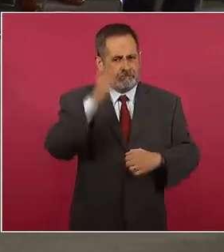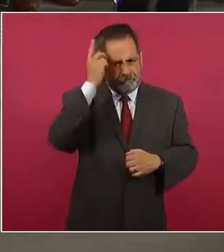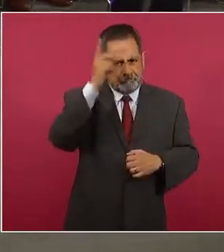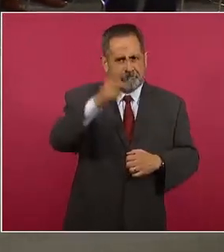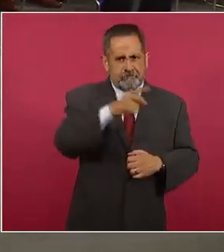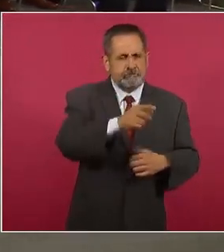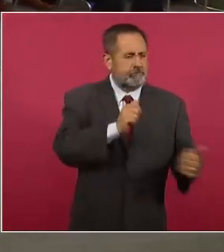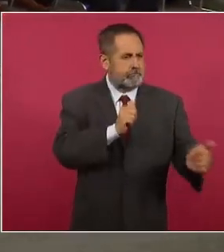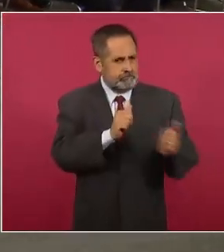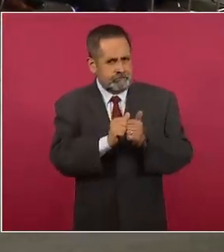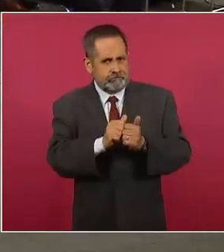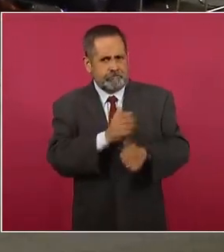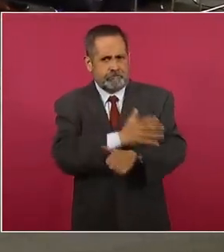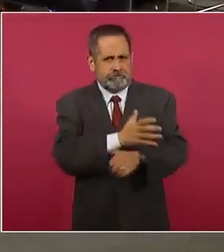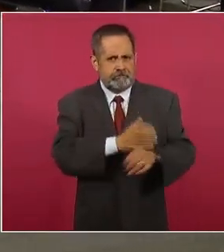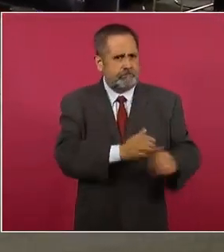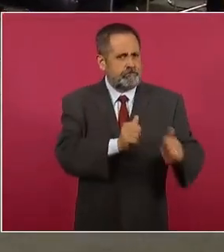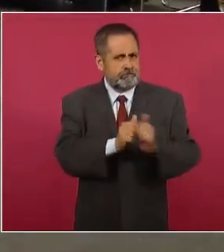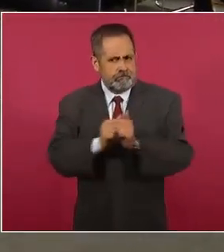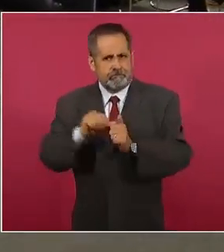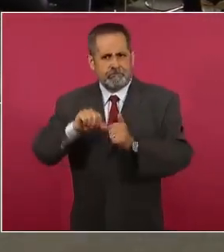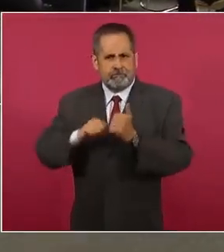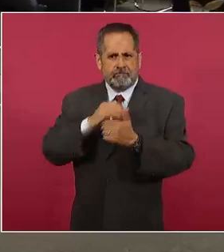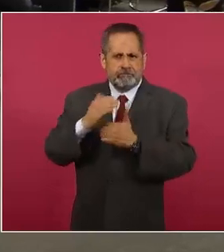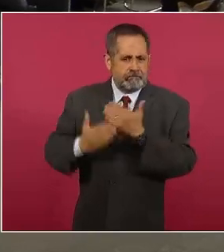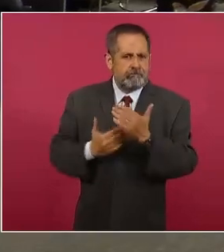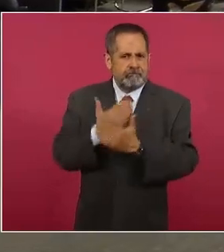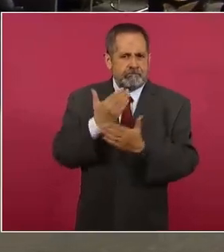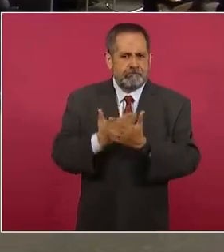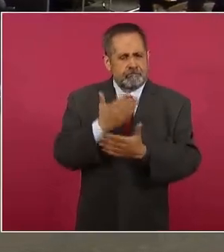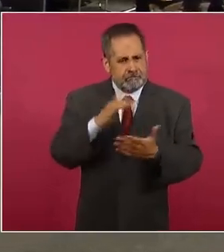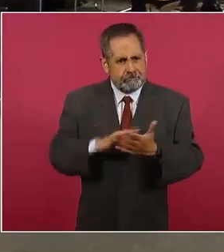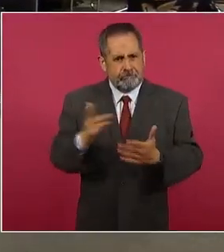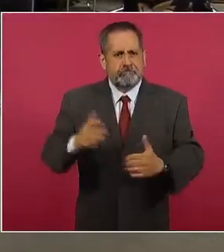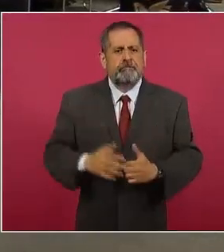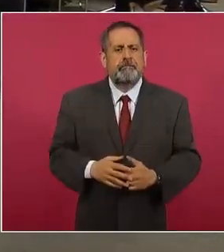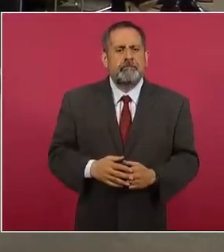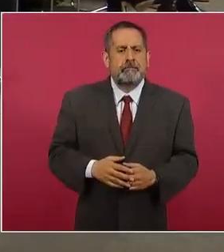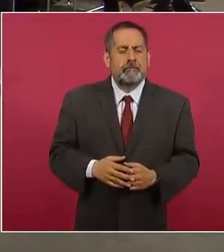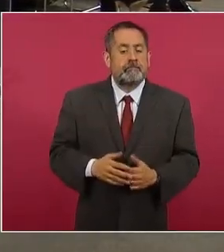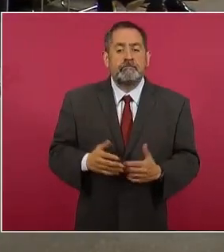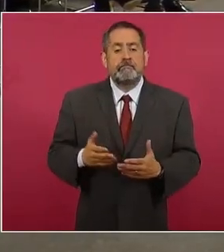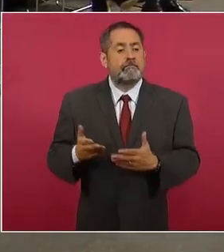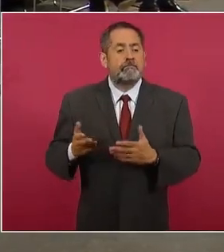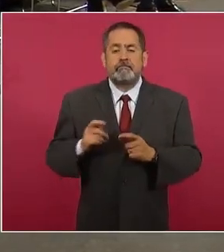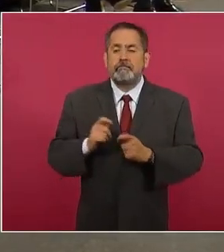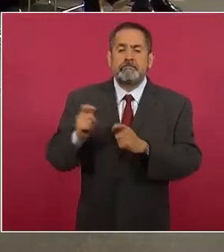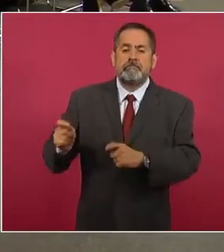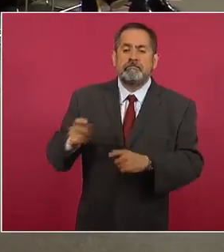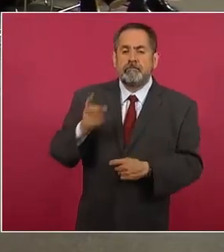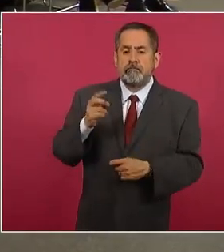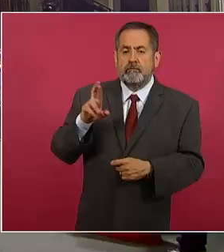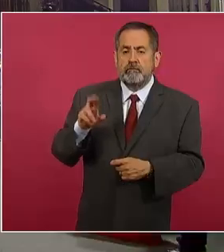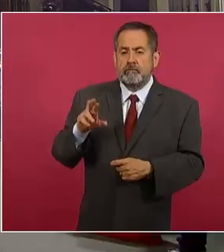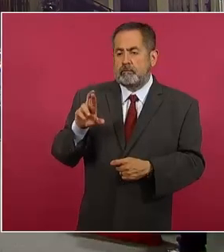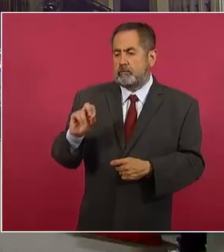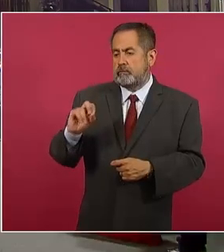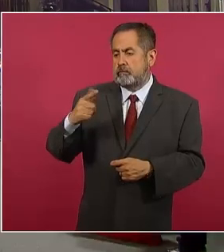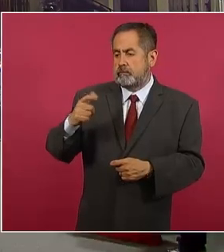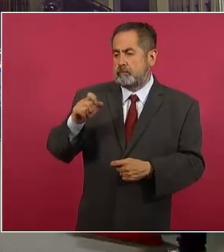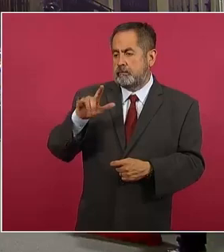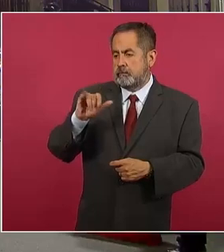acompañarnos esta mañana. Entonces, tiene la palabra el doctor Rogelio Ramírez de la O.